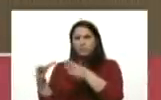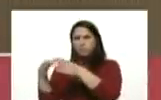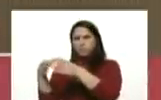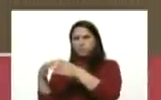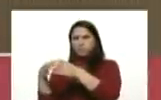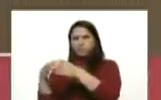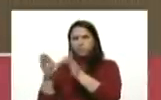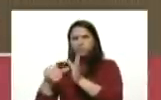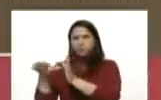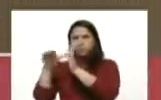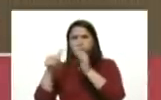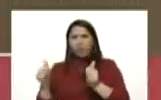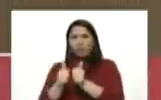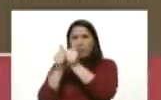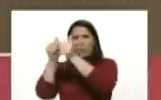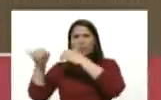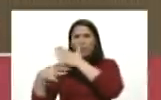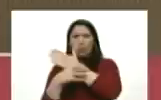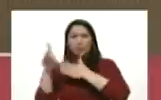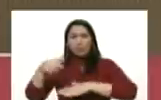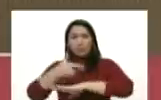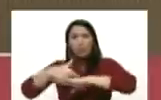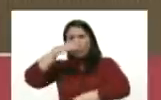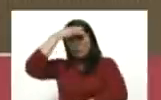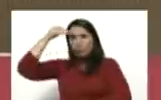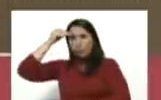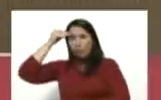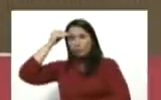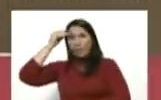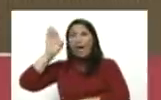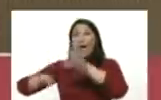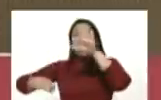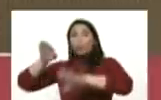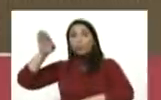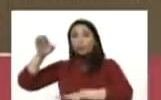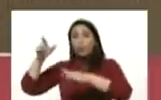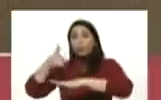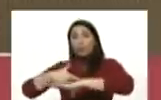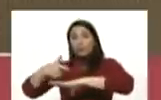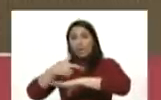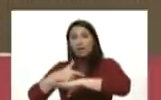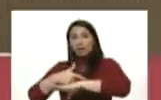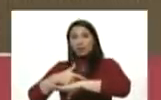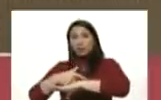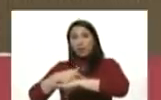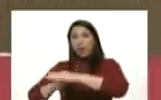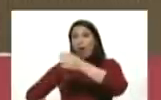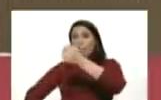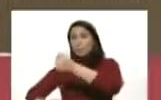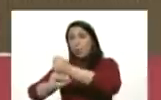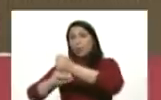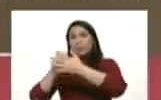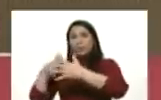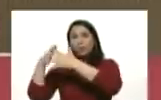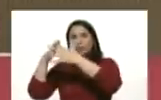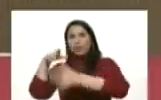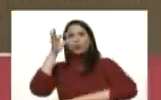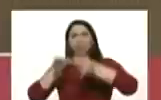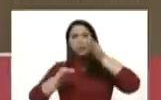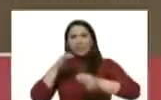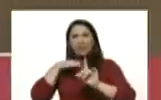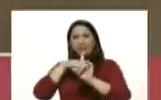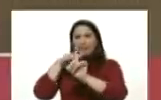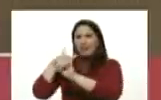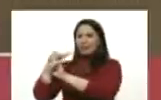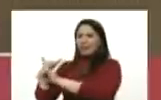ladrones que lo acompañan del gobierno de Donald Trump y algunos gobiernos satélites justamente atentan contra toda